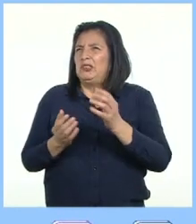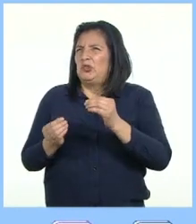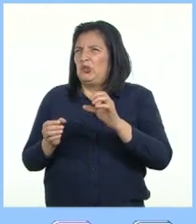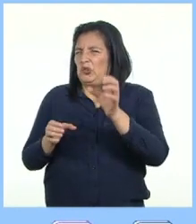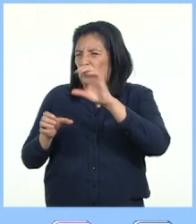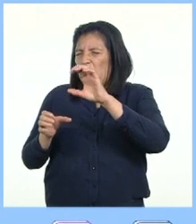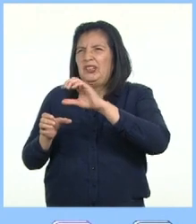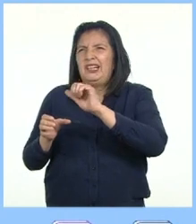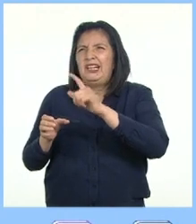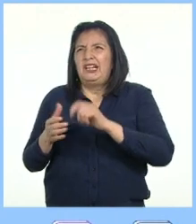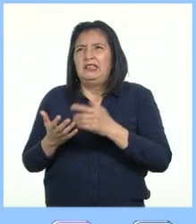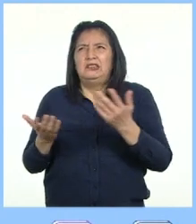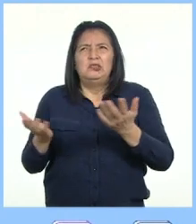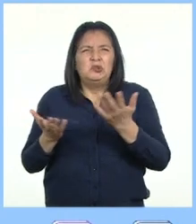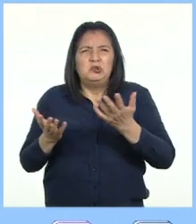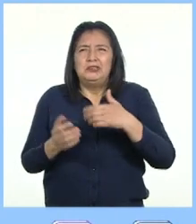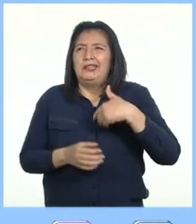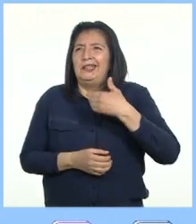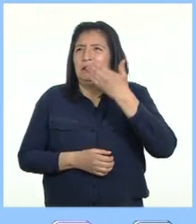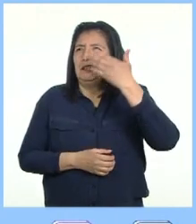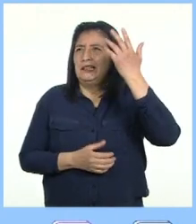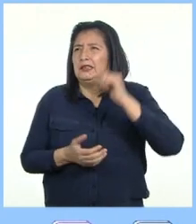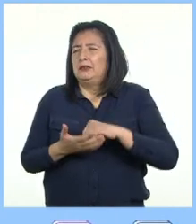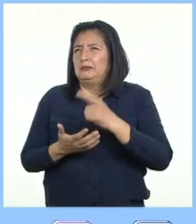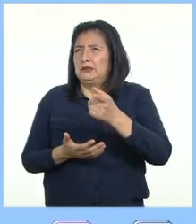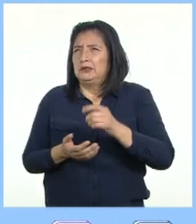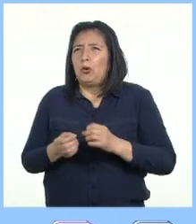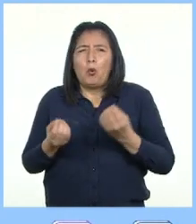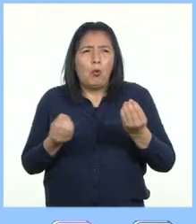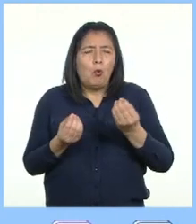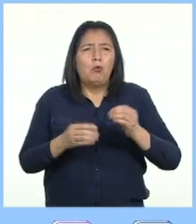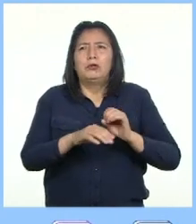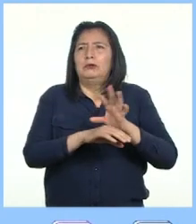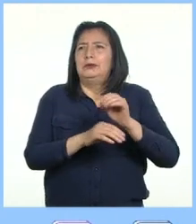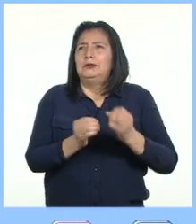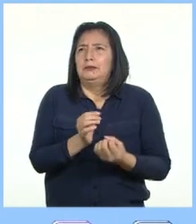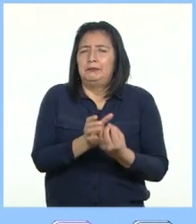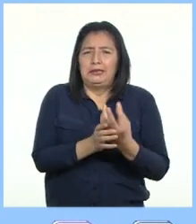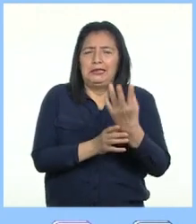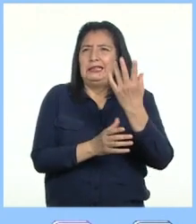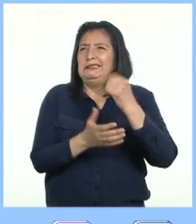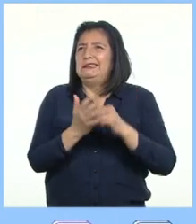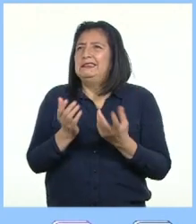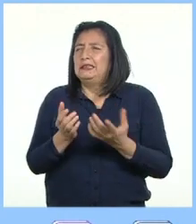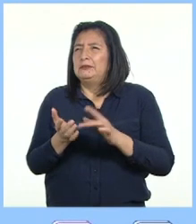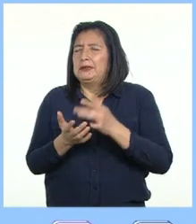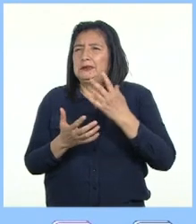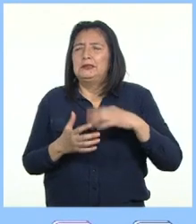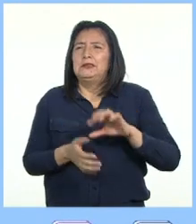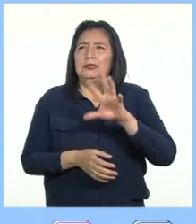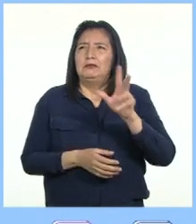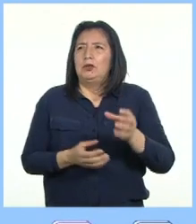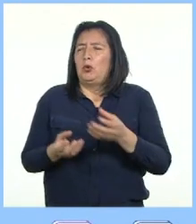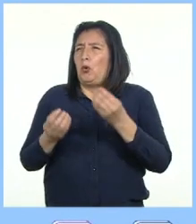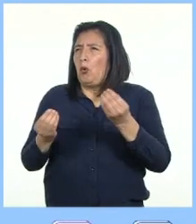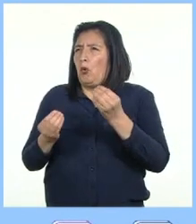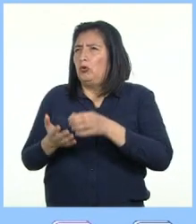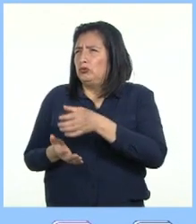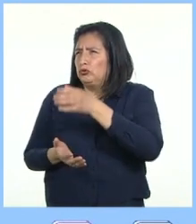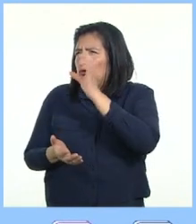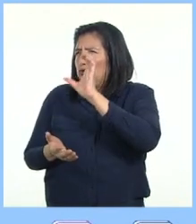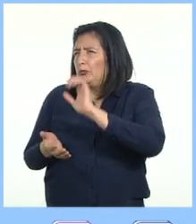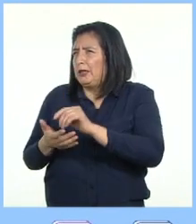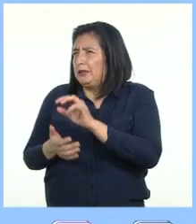Saudita O la recomendación de usar plantas medicinales en África Y tomar metanol en Turquía